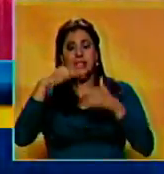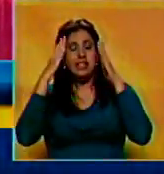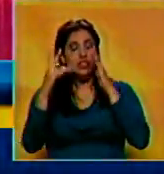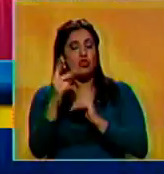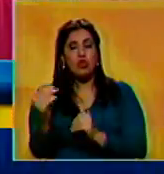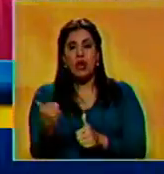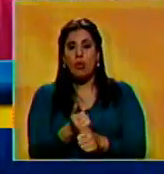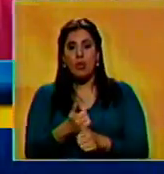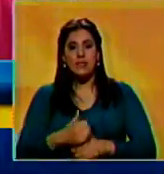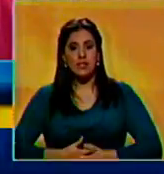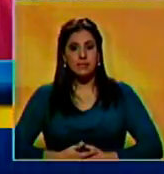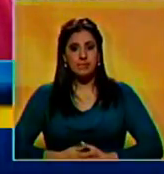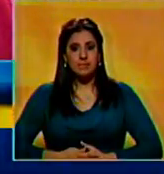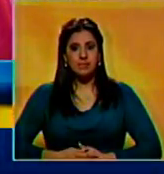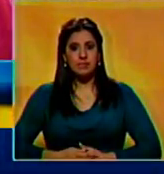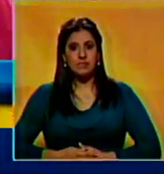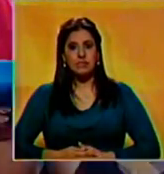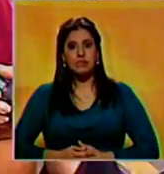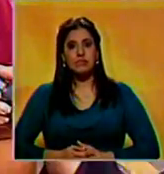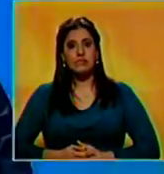van a lograr. Gracias.